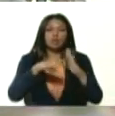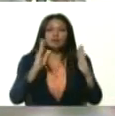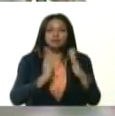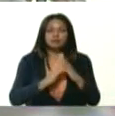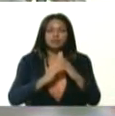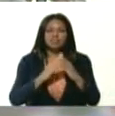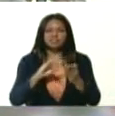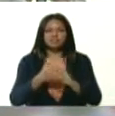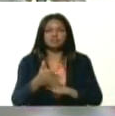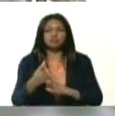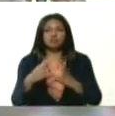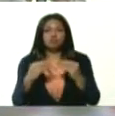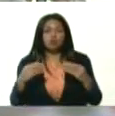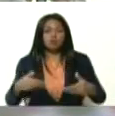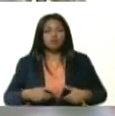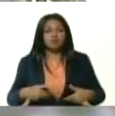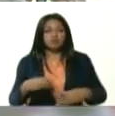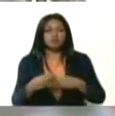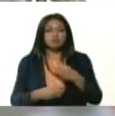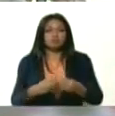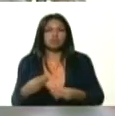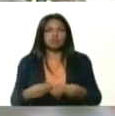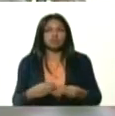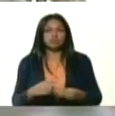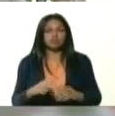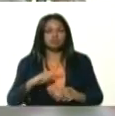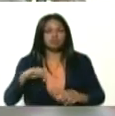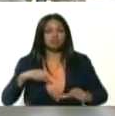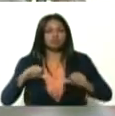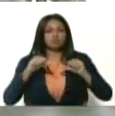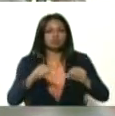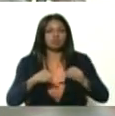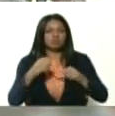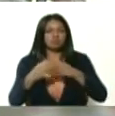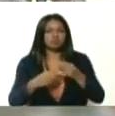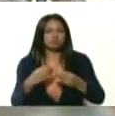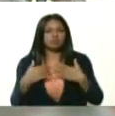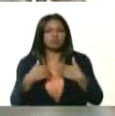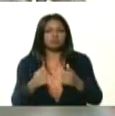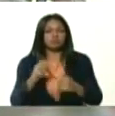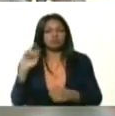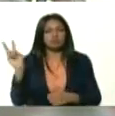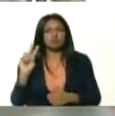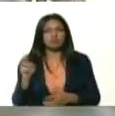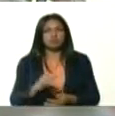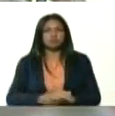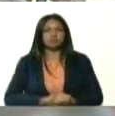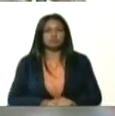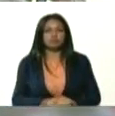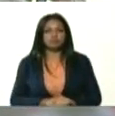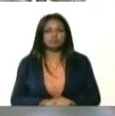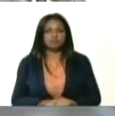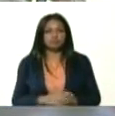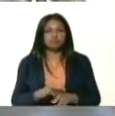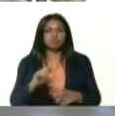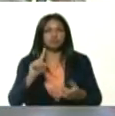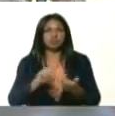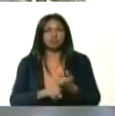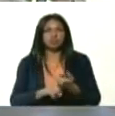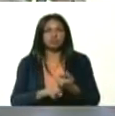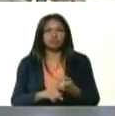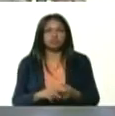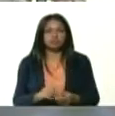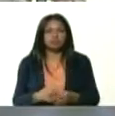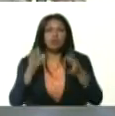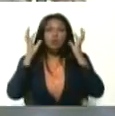y todo este esfuerzo que hemos hecho y que continuamos haciendo por la salud de Venezuela. Les dejo a Cilia. Cilia, te puedes quitar la máscara,